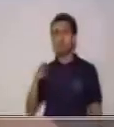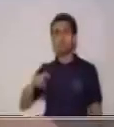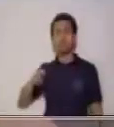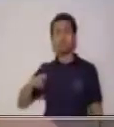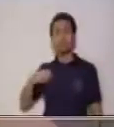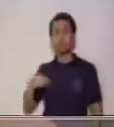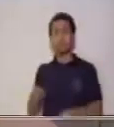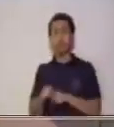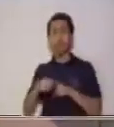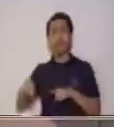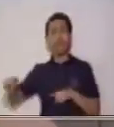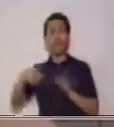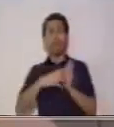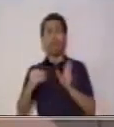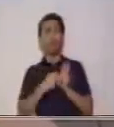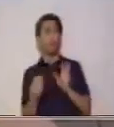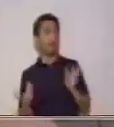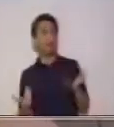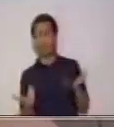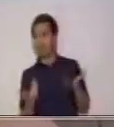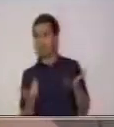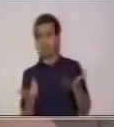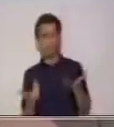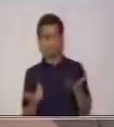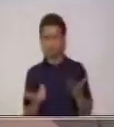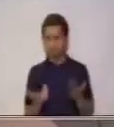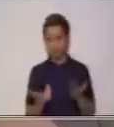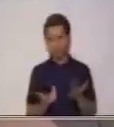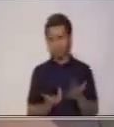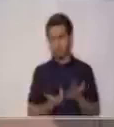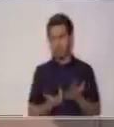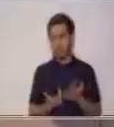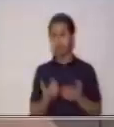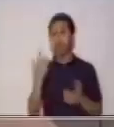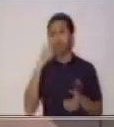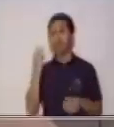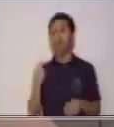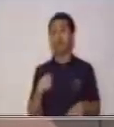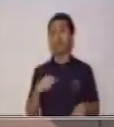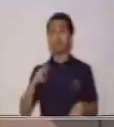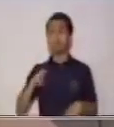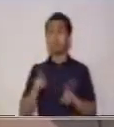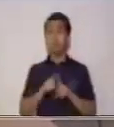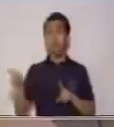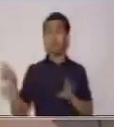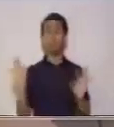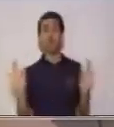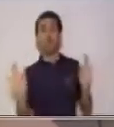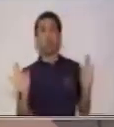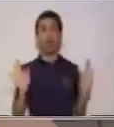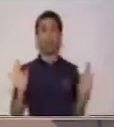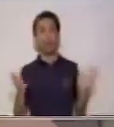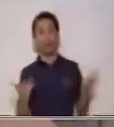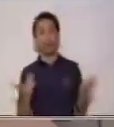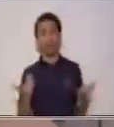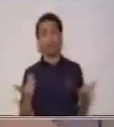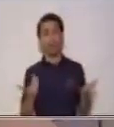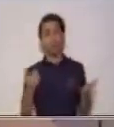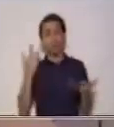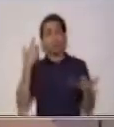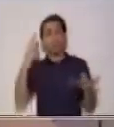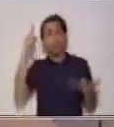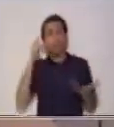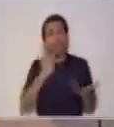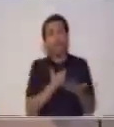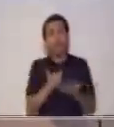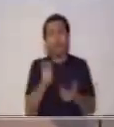realmente lo necesitas en este momento. Porque tú crees que no estás a la moda, entonces vas a adquirir algo que tal vez no